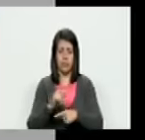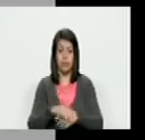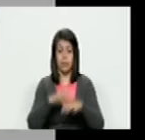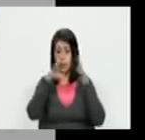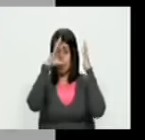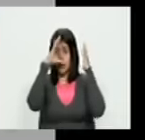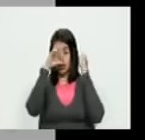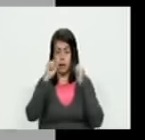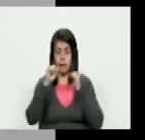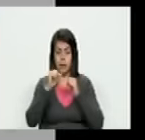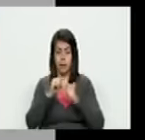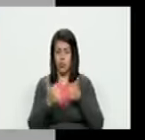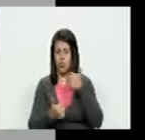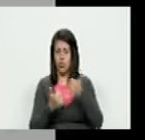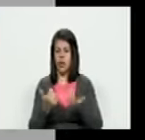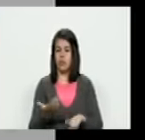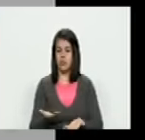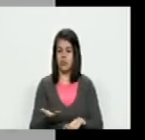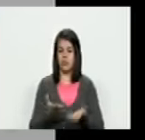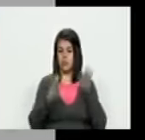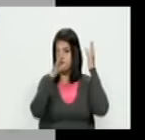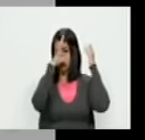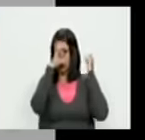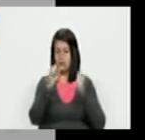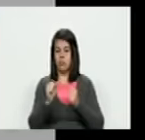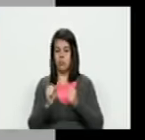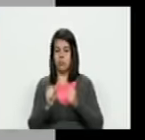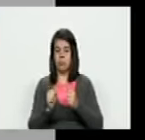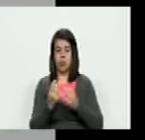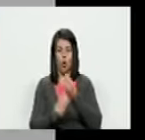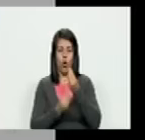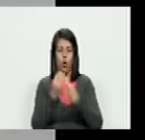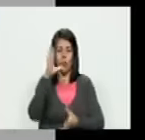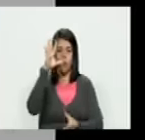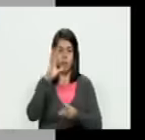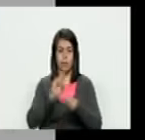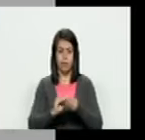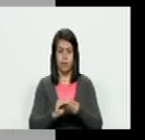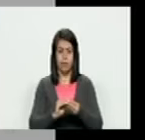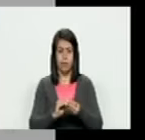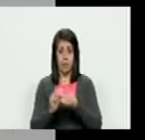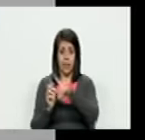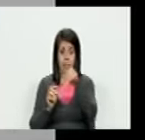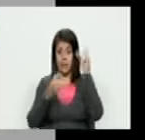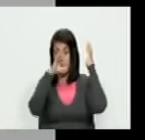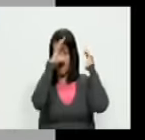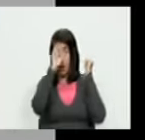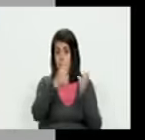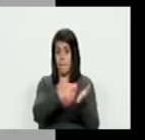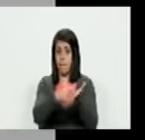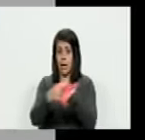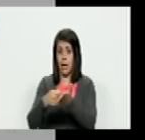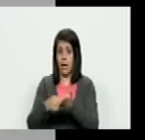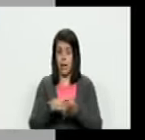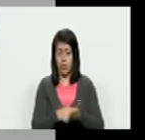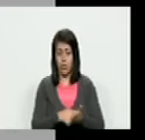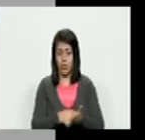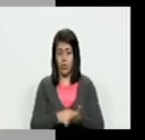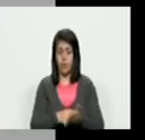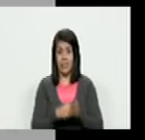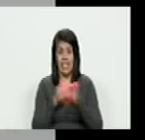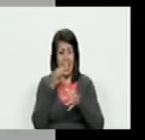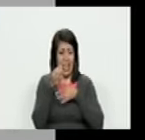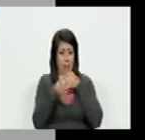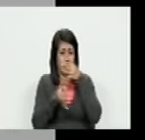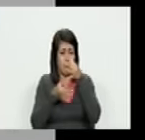Embajadas ¿cuáles Embajadas? que le envíen cómo va el resultado de las Embajadas que pagaron y fíjense que es tan detallado